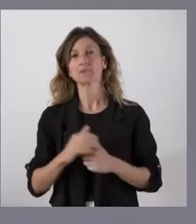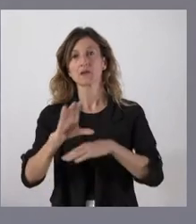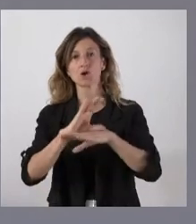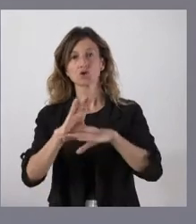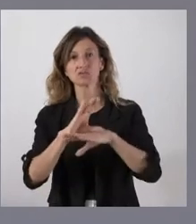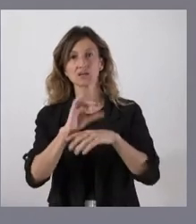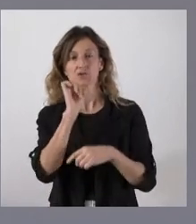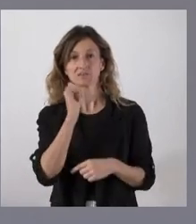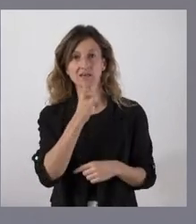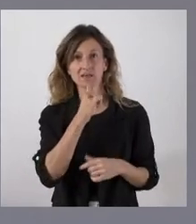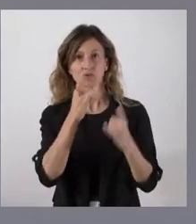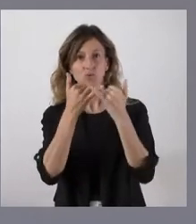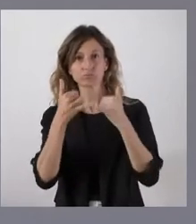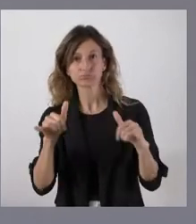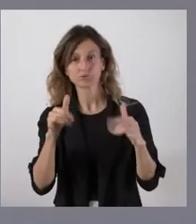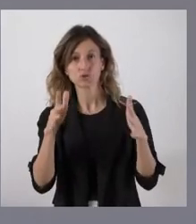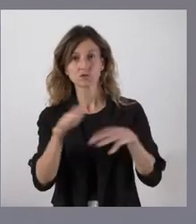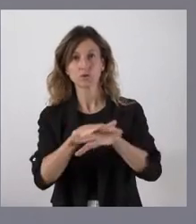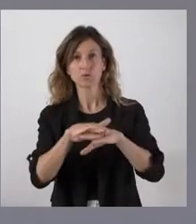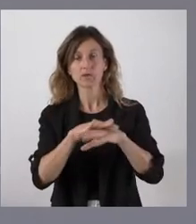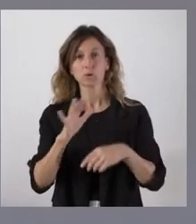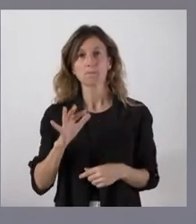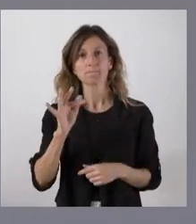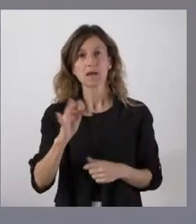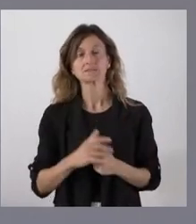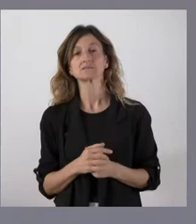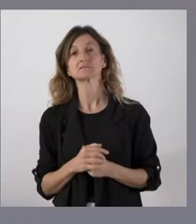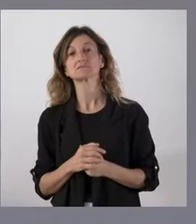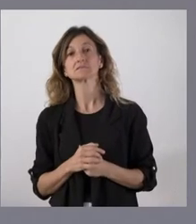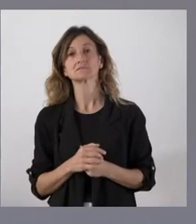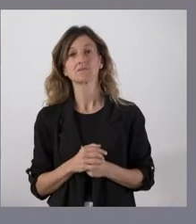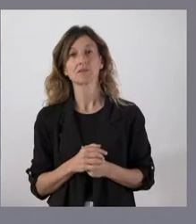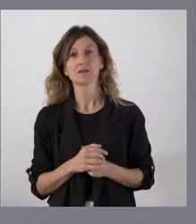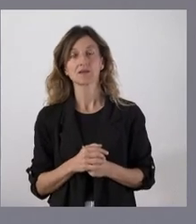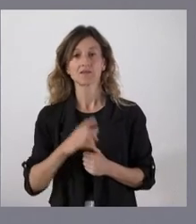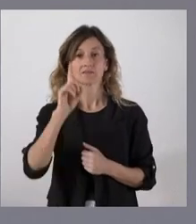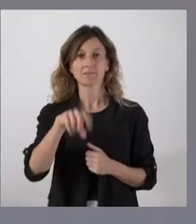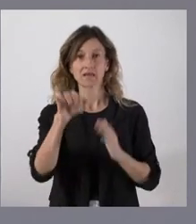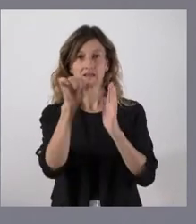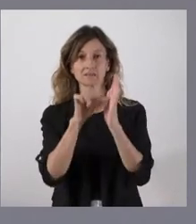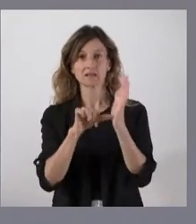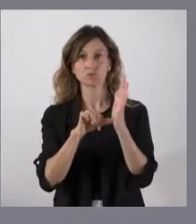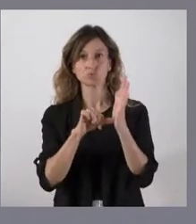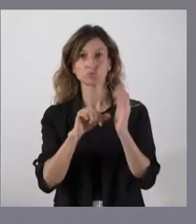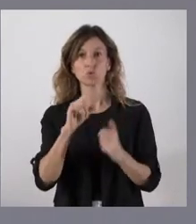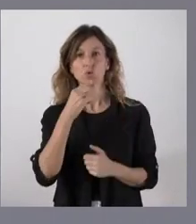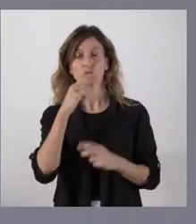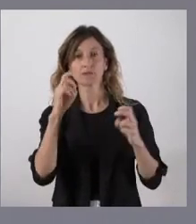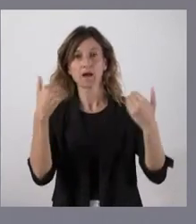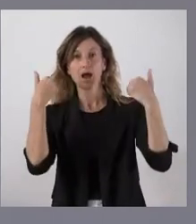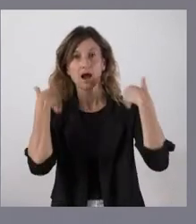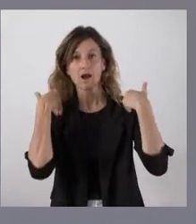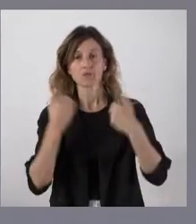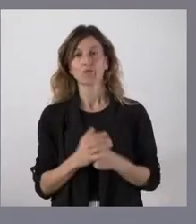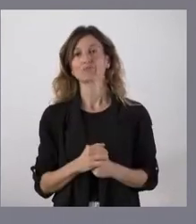secreto de las deliberaciones del Consejo de Gobierno y además asumía en ese momento el estatuto de este alto cargo y por